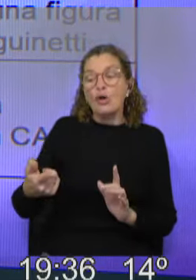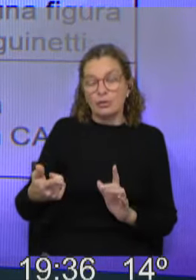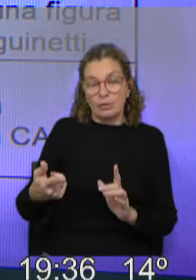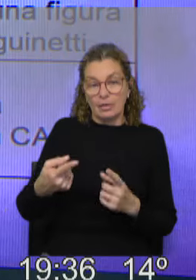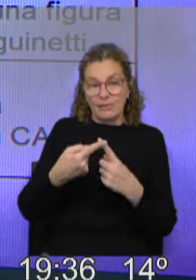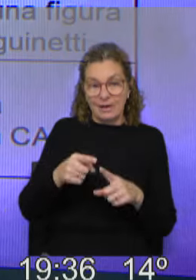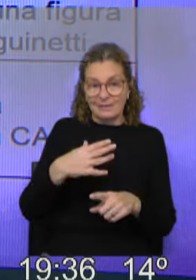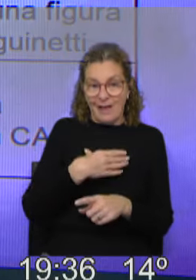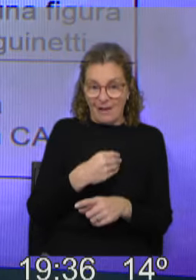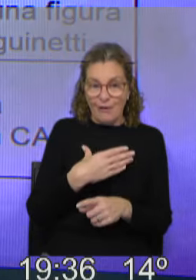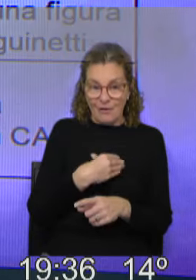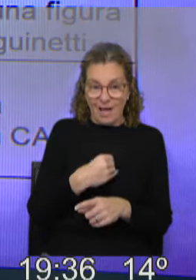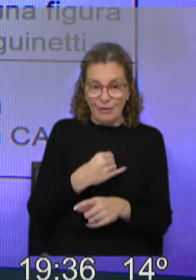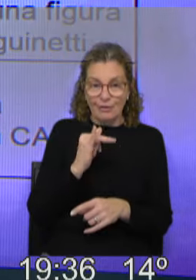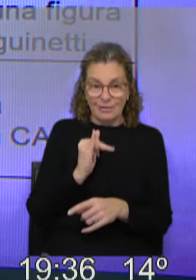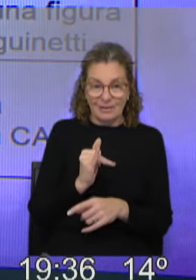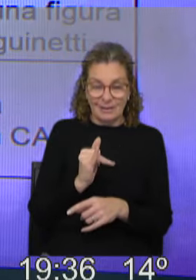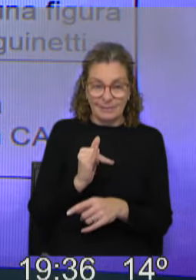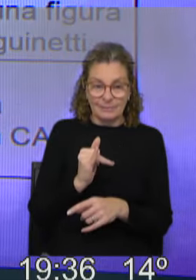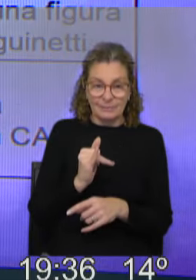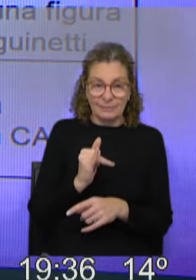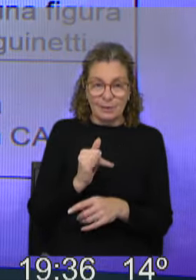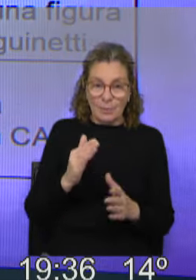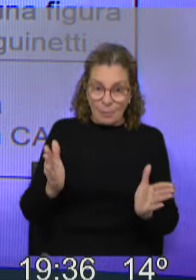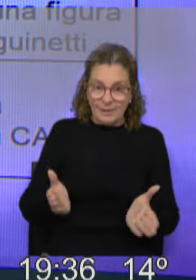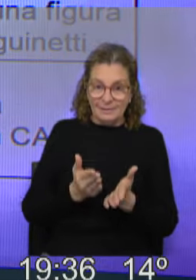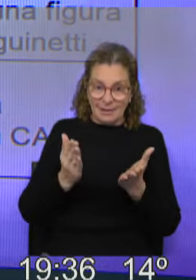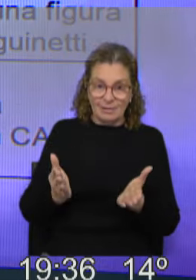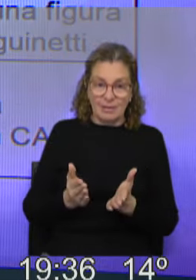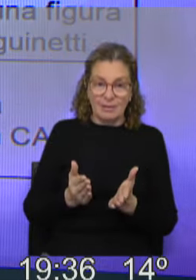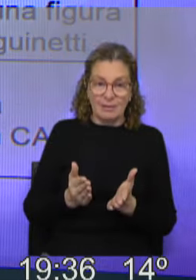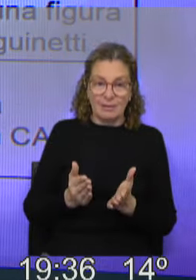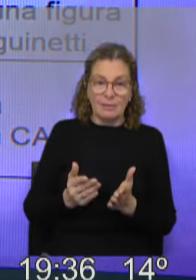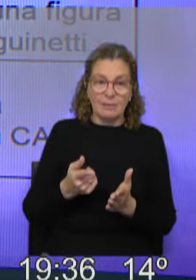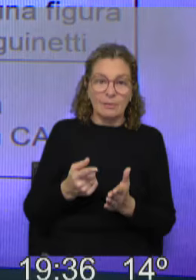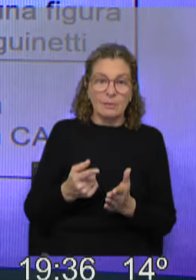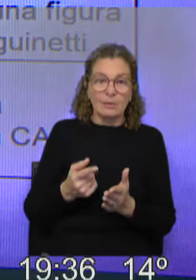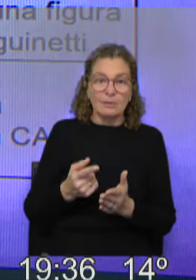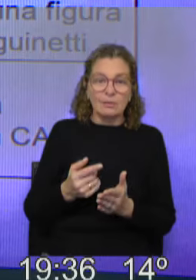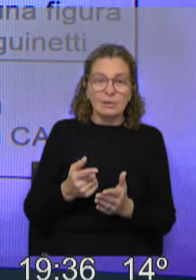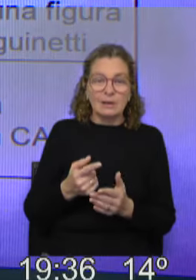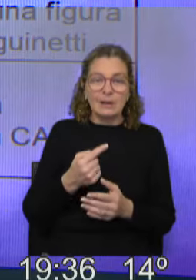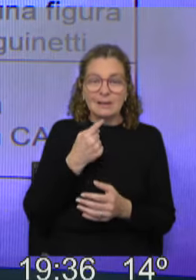diferencia del Partido Nacional, que tiene como incentivos, digamos, hay menos